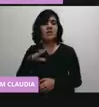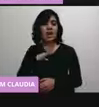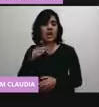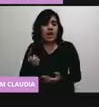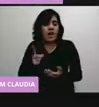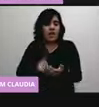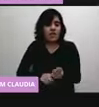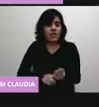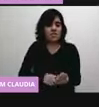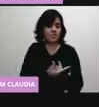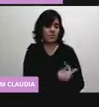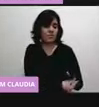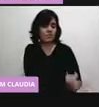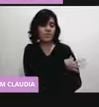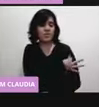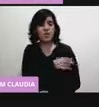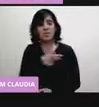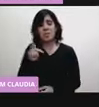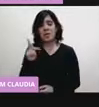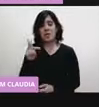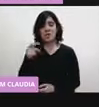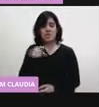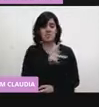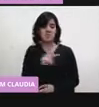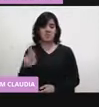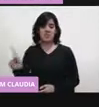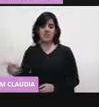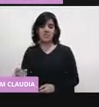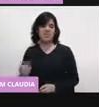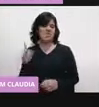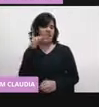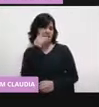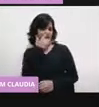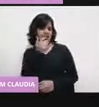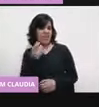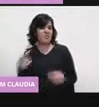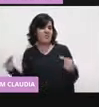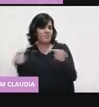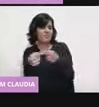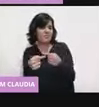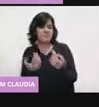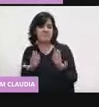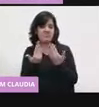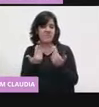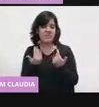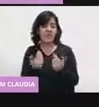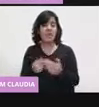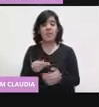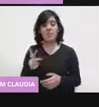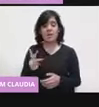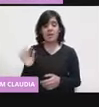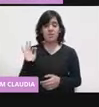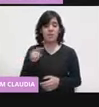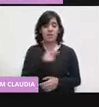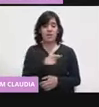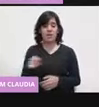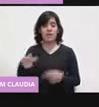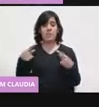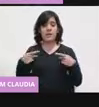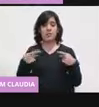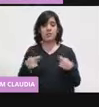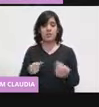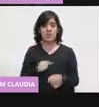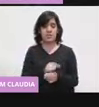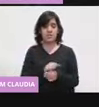haya ninguna persona alérgica a esos componentes, pero bueno. Las personas que recientemente han presentado COVID-19